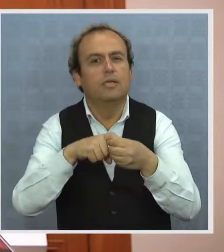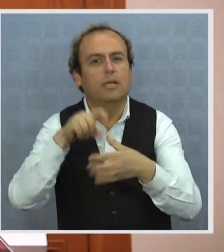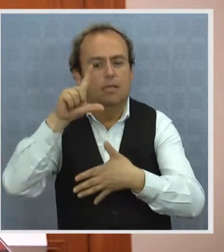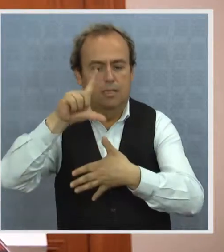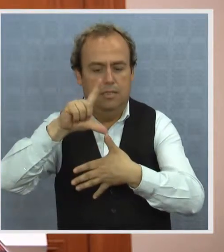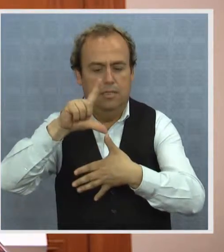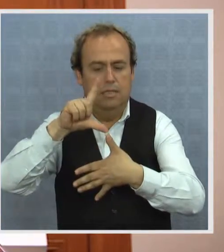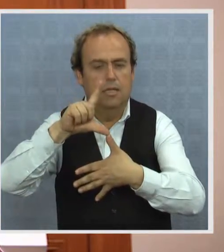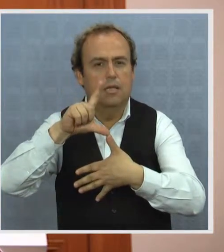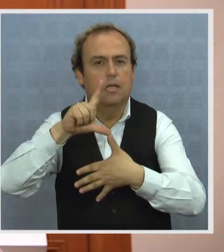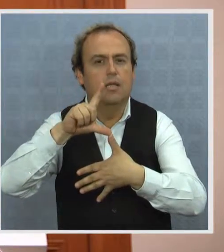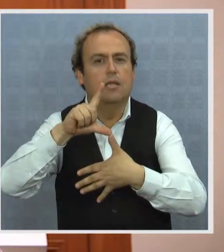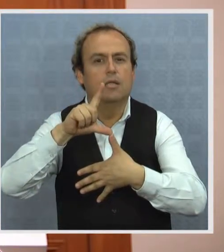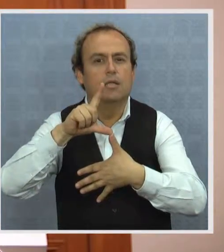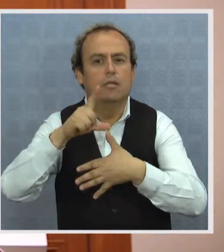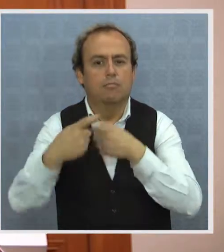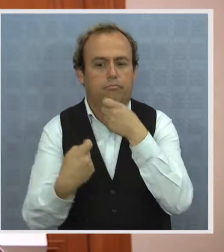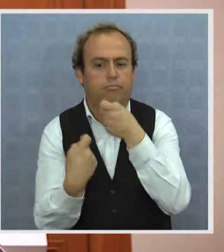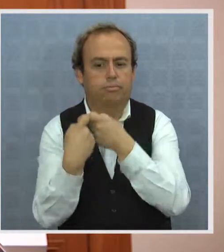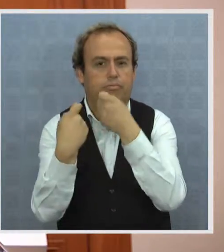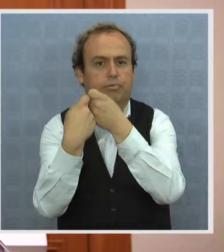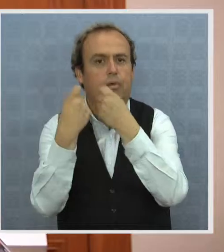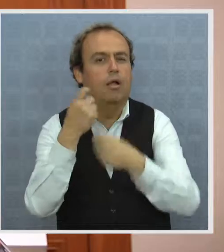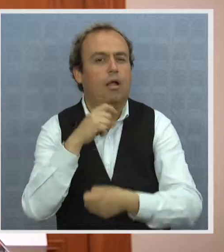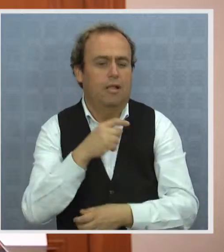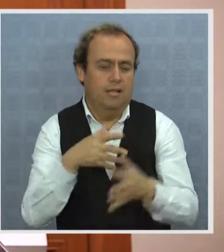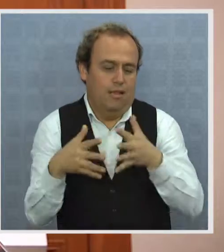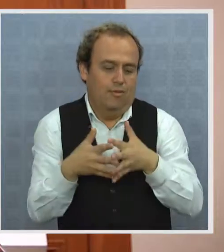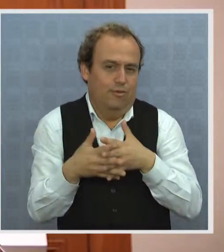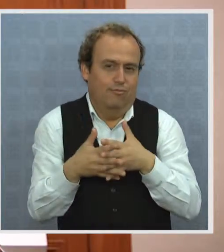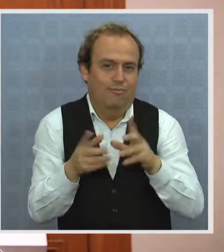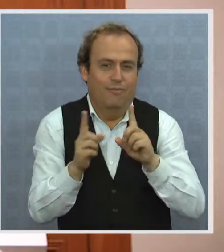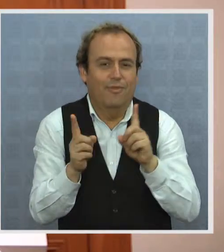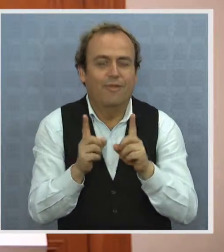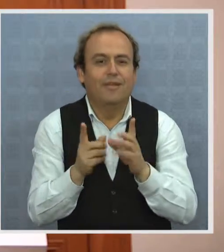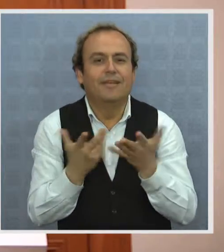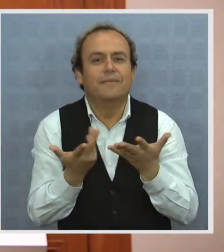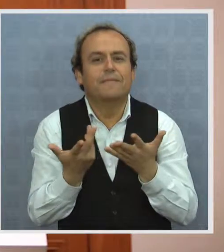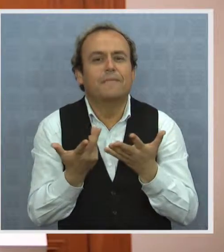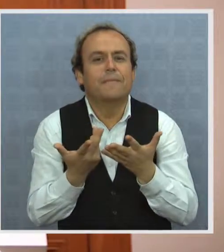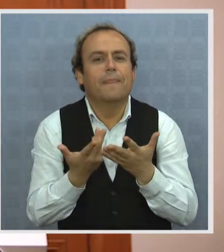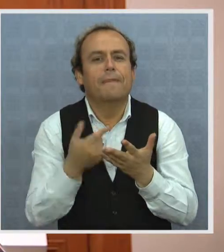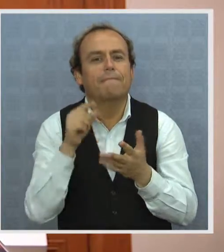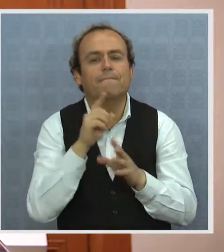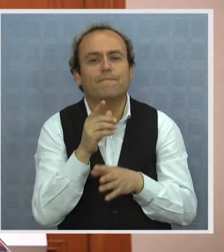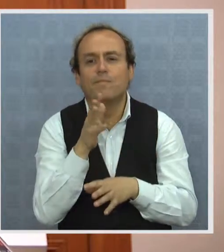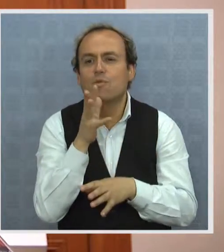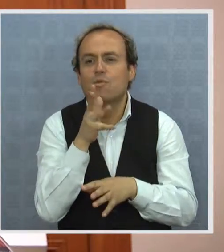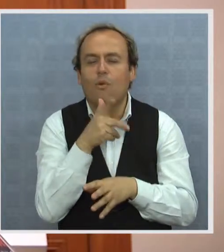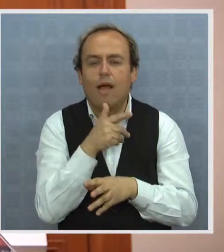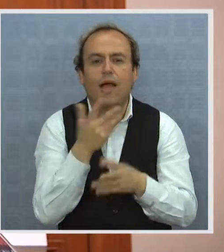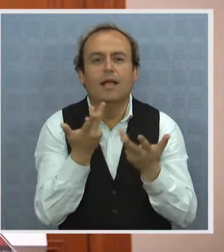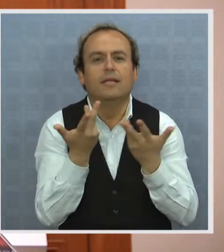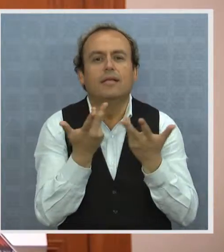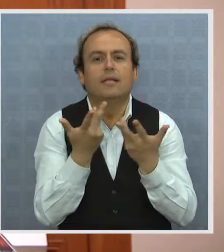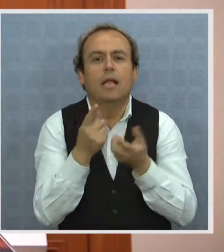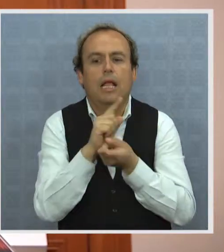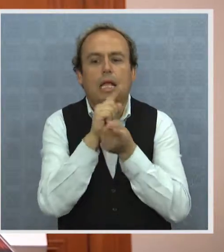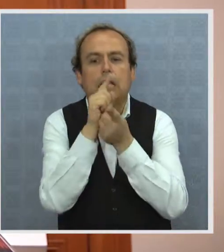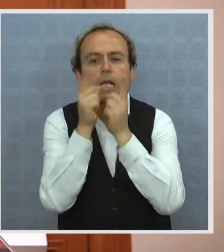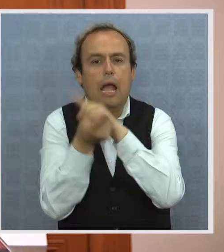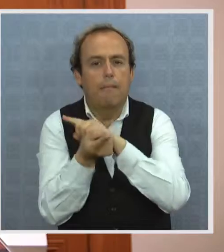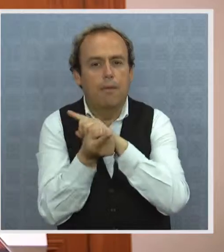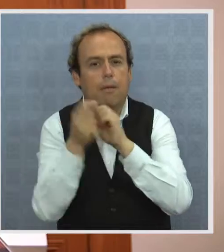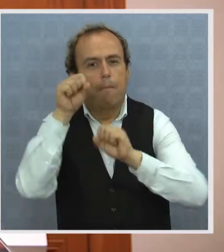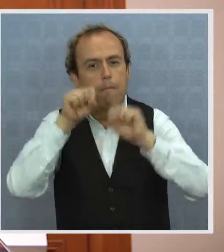desligada o en conflicto con Estados Unidos y porque parece Estados Unidos no encontrar aquí razones para alterar